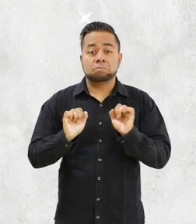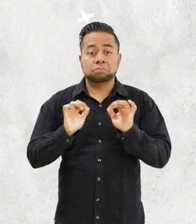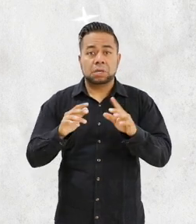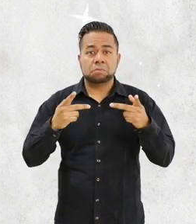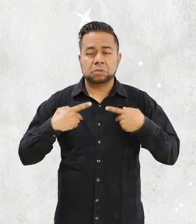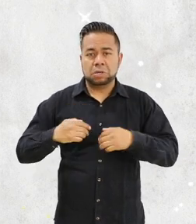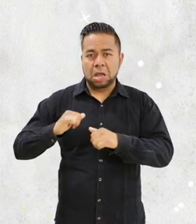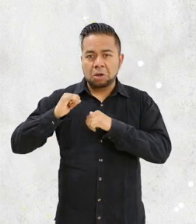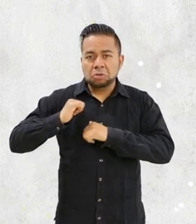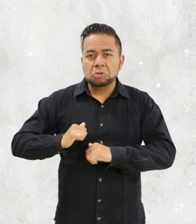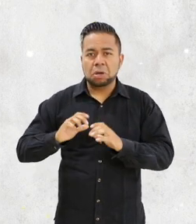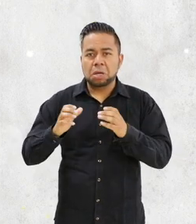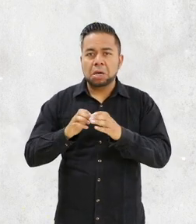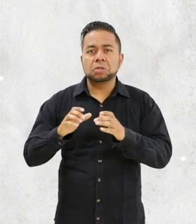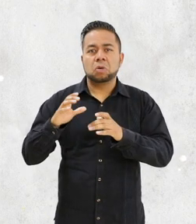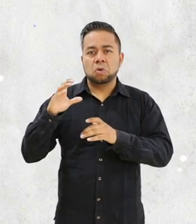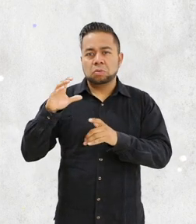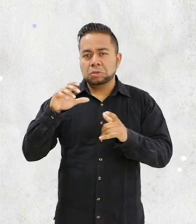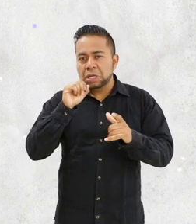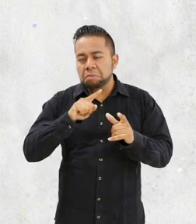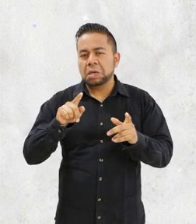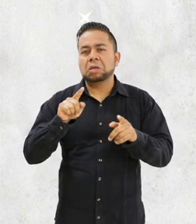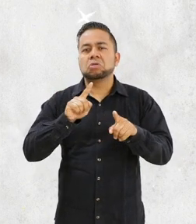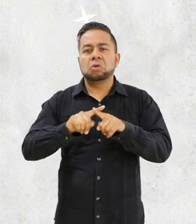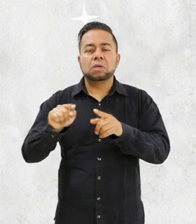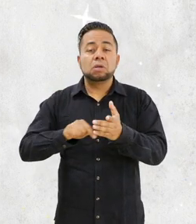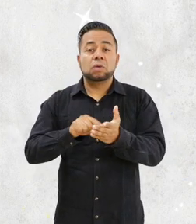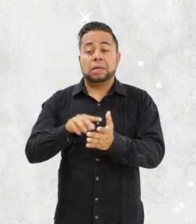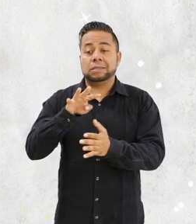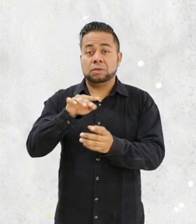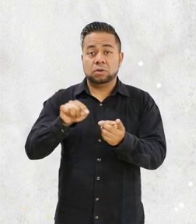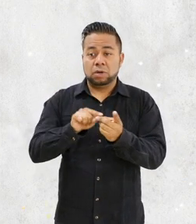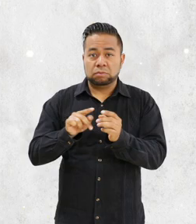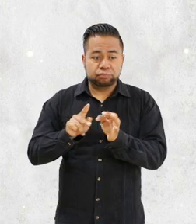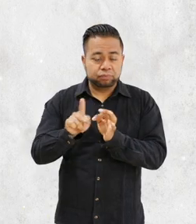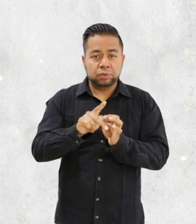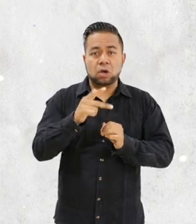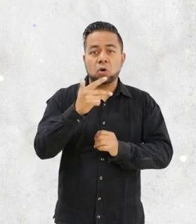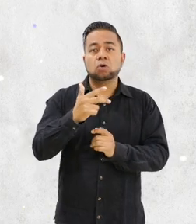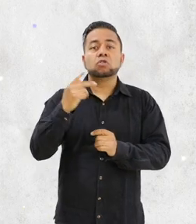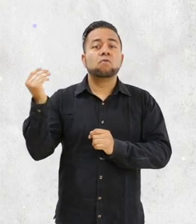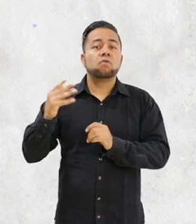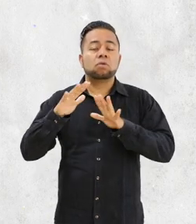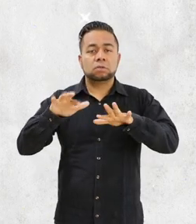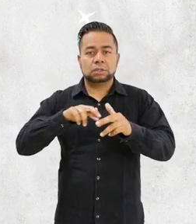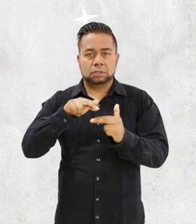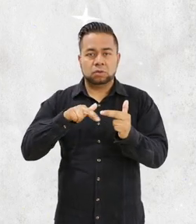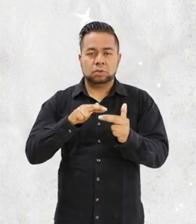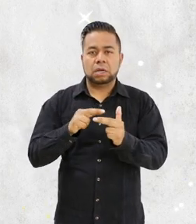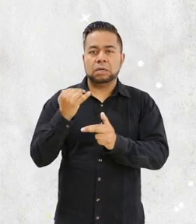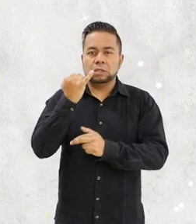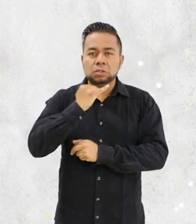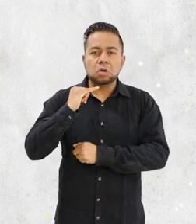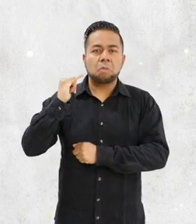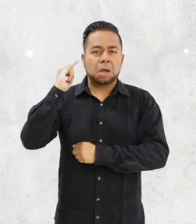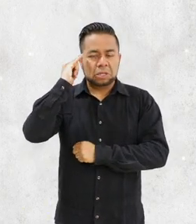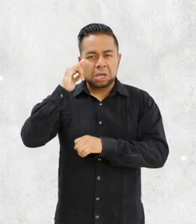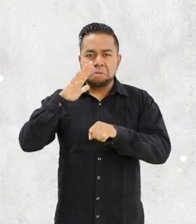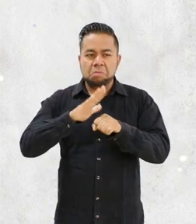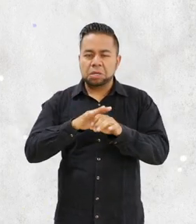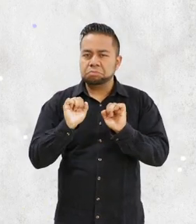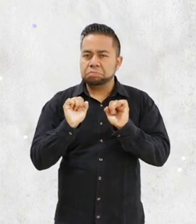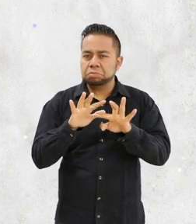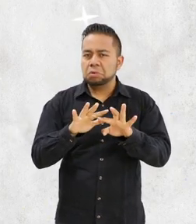autoridades comunitarias y municipales, en las 19 subsedes distribuidas en ocho foros regionales, las lenguas que tuvieron mayor